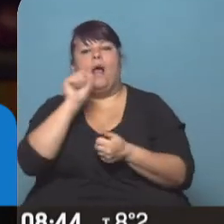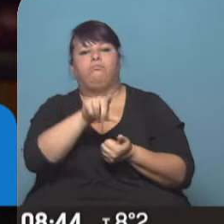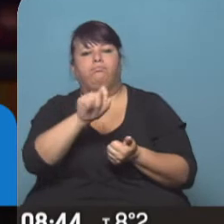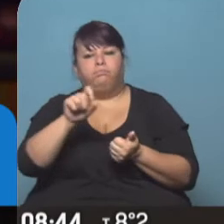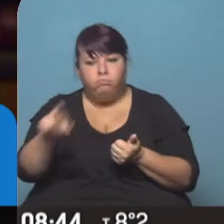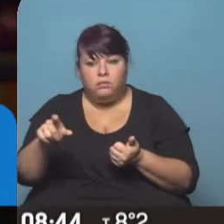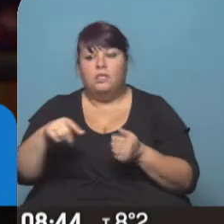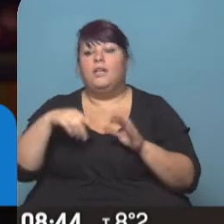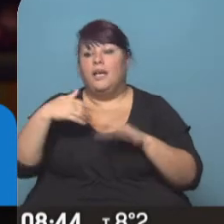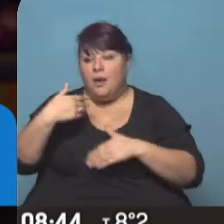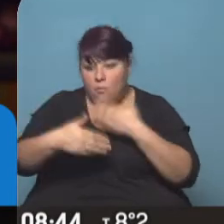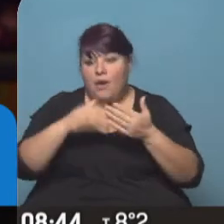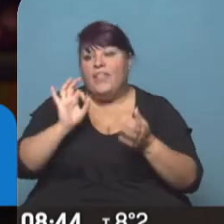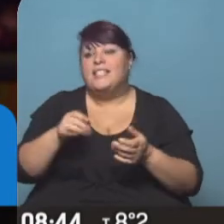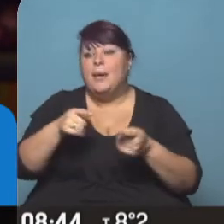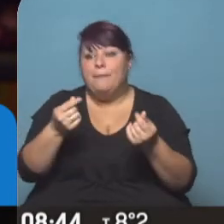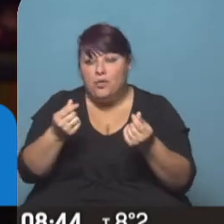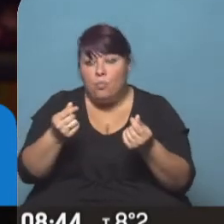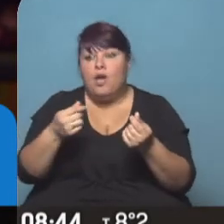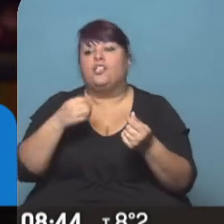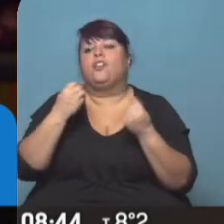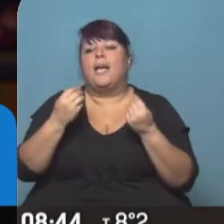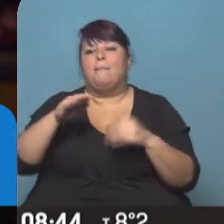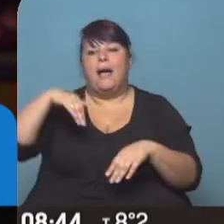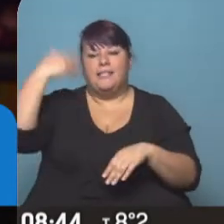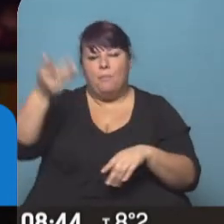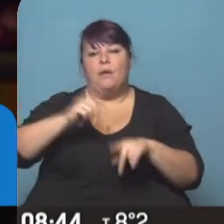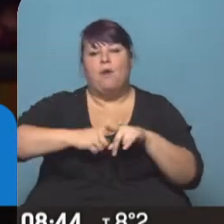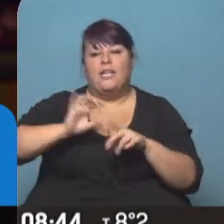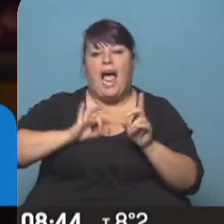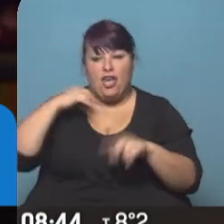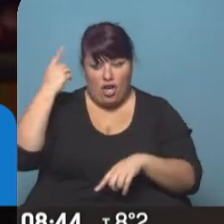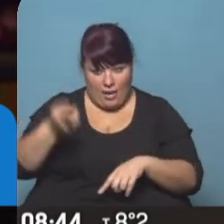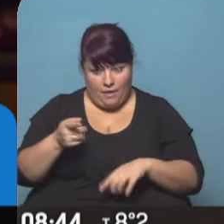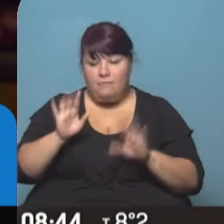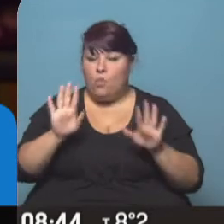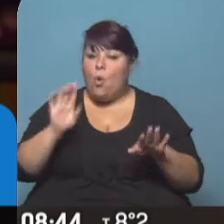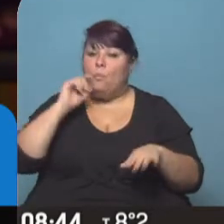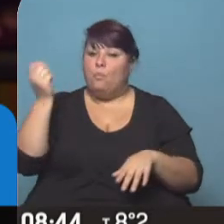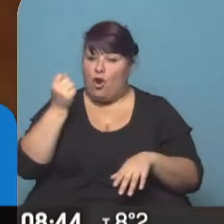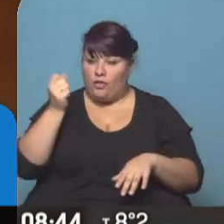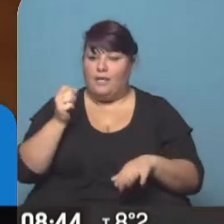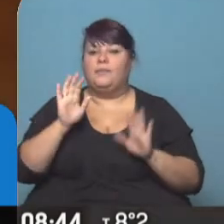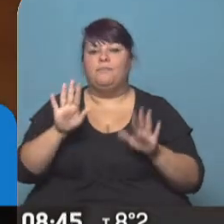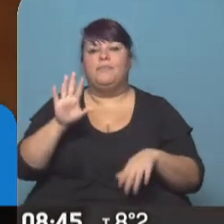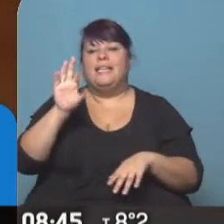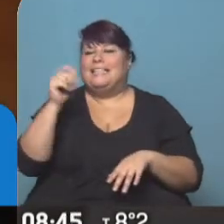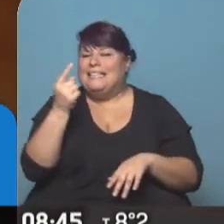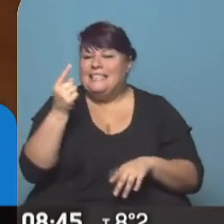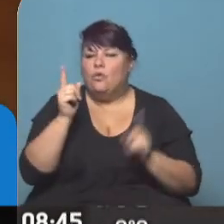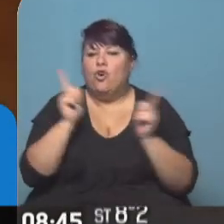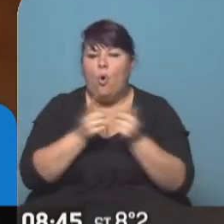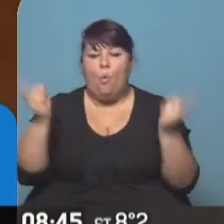cosa y ya podemos saber con ese presupuesto qué es lo que va a pasar en la política el año que viene. Así que es muy importante. Alicia, 30 segundos.